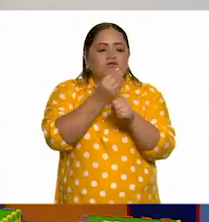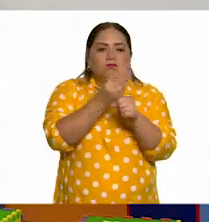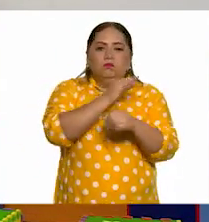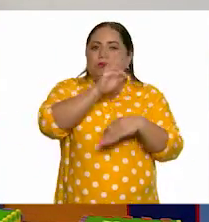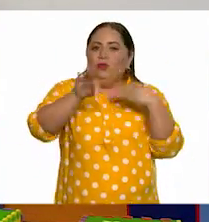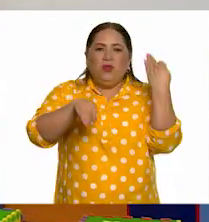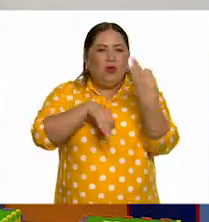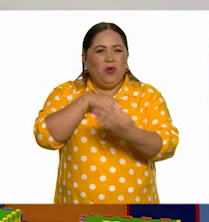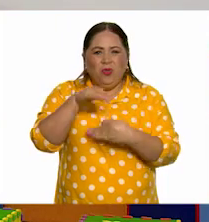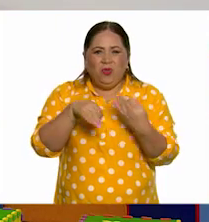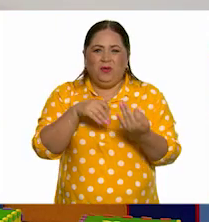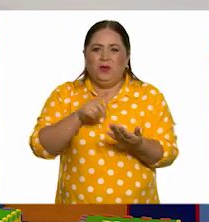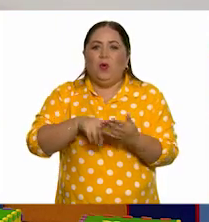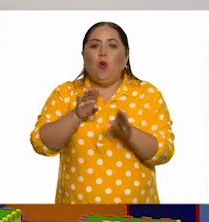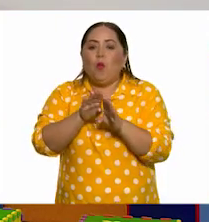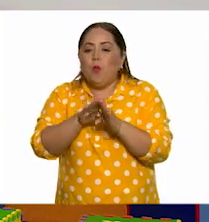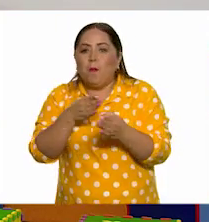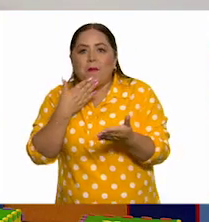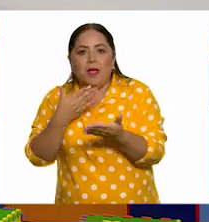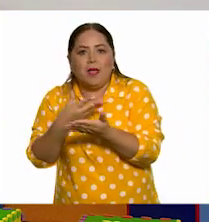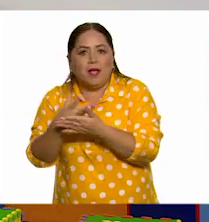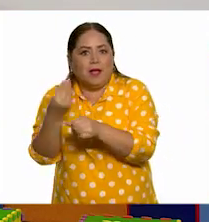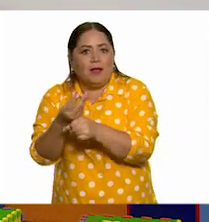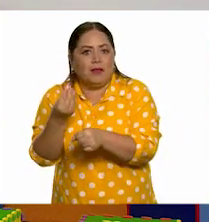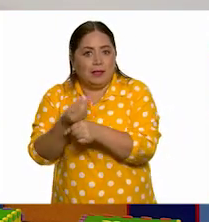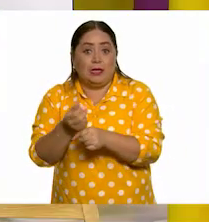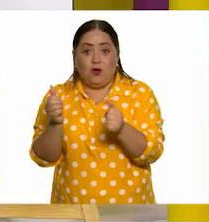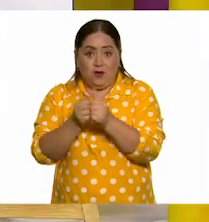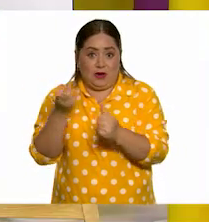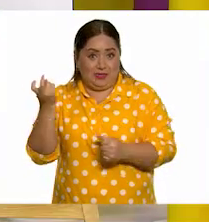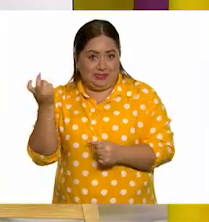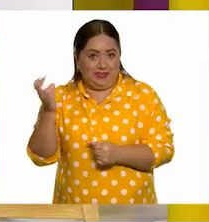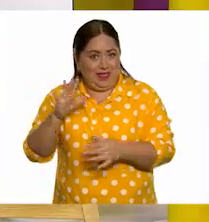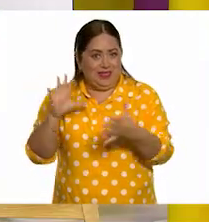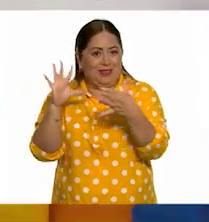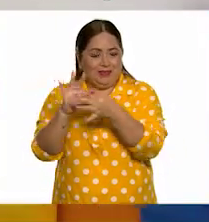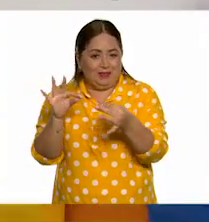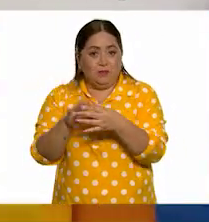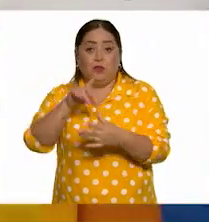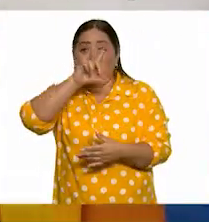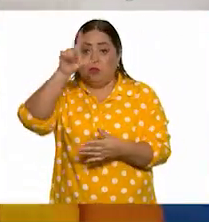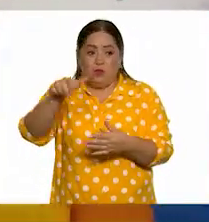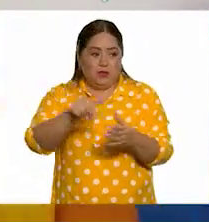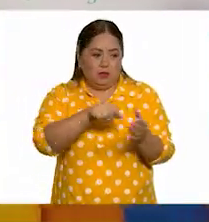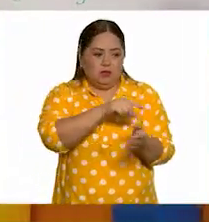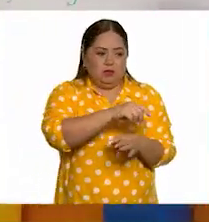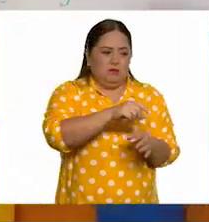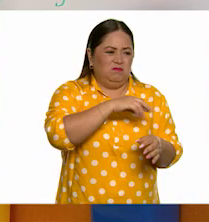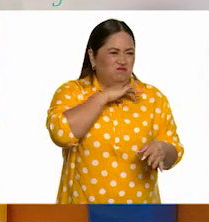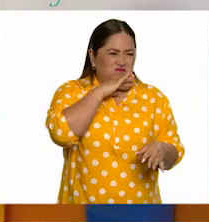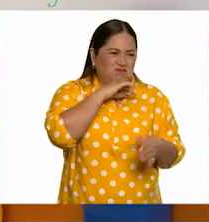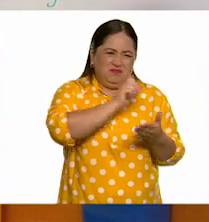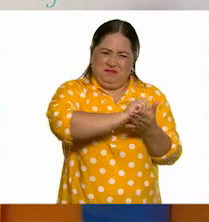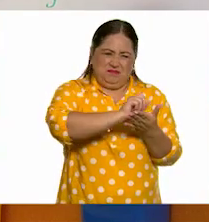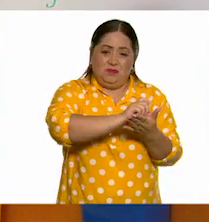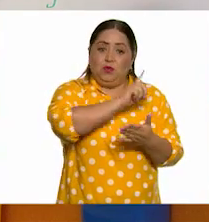producción, su producción cómo está quedando. Ya con estas correcciones. Después de sus borradores, ¿qué han hecho? Porque todo esto es un borrador.